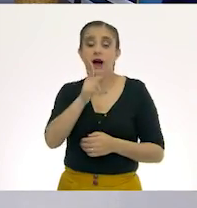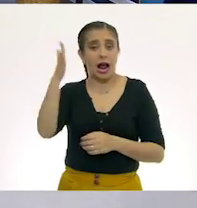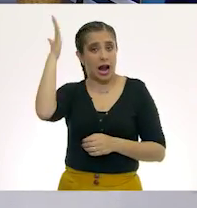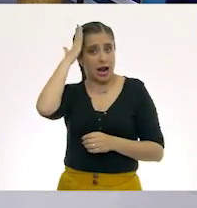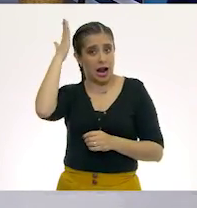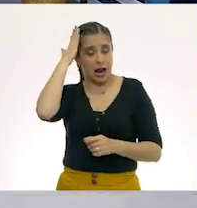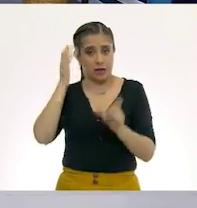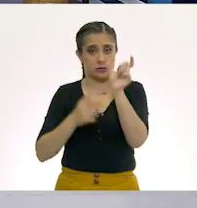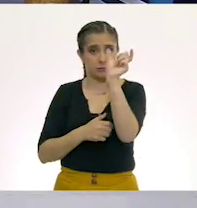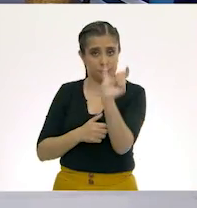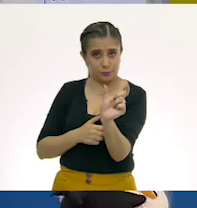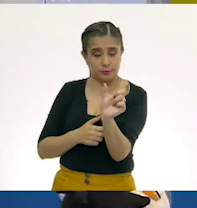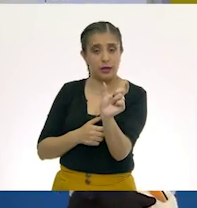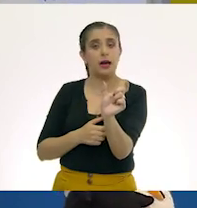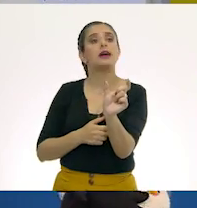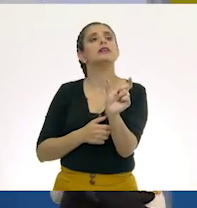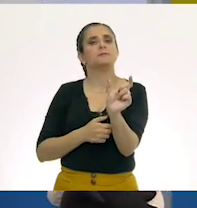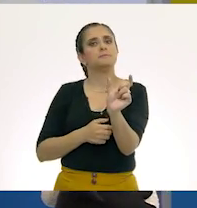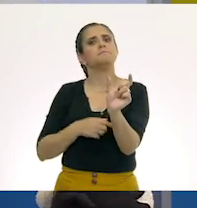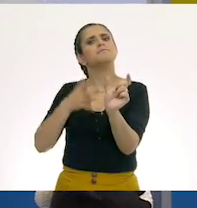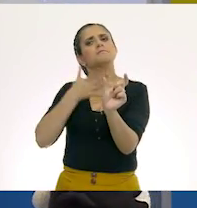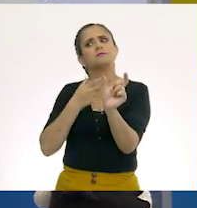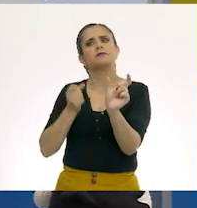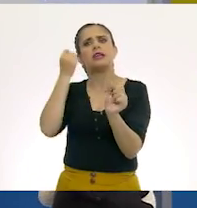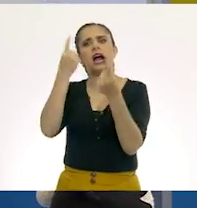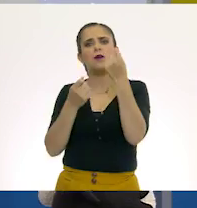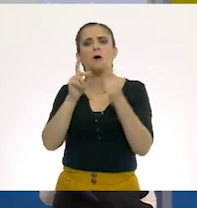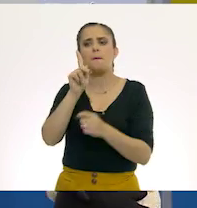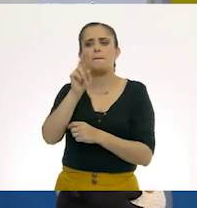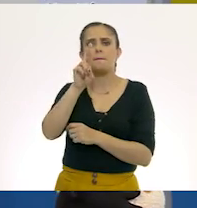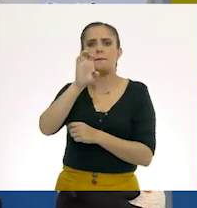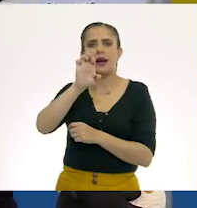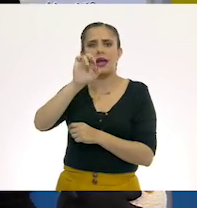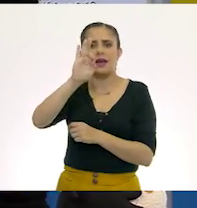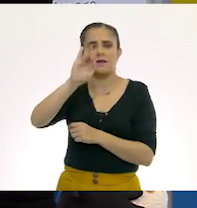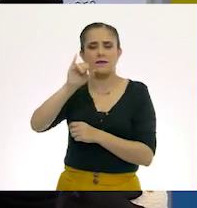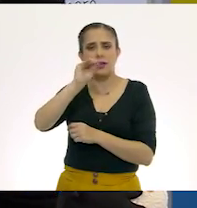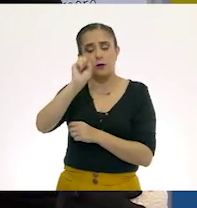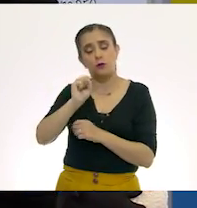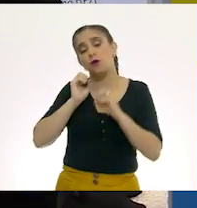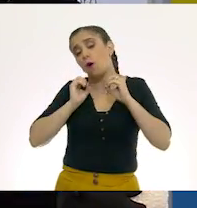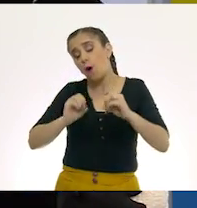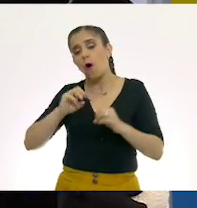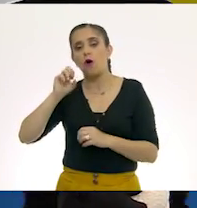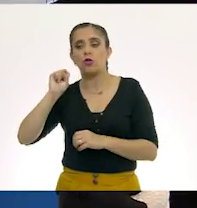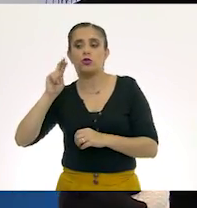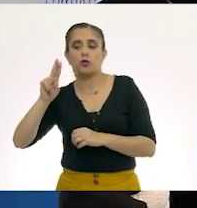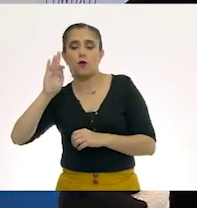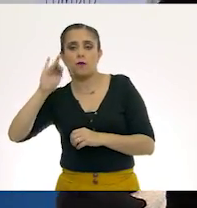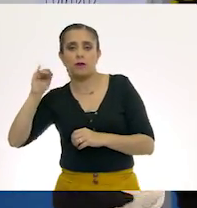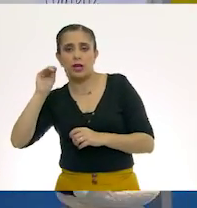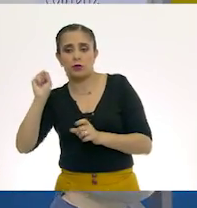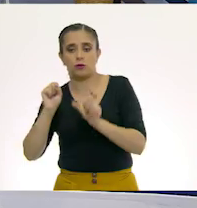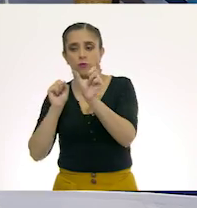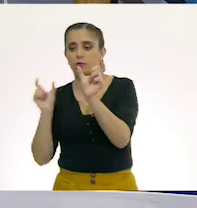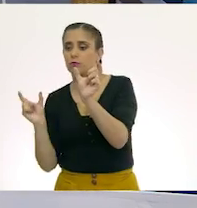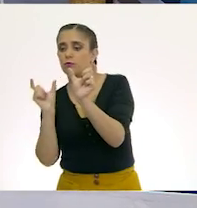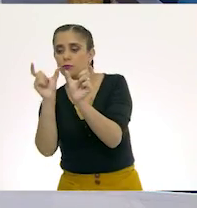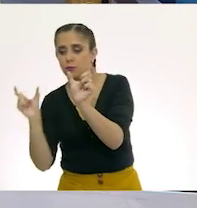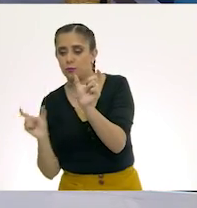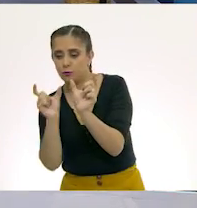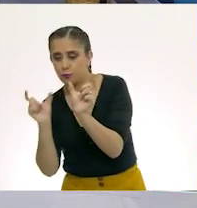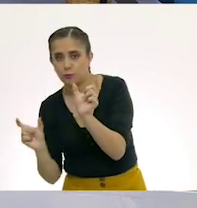tenemos que buscar algunos prefijos y algunos sufijos, ¿verdad?